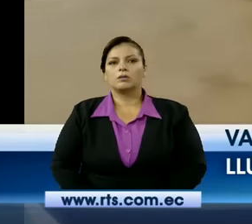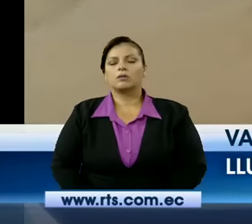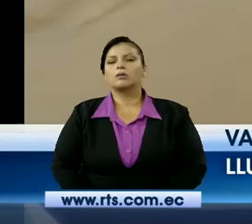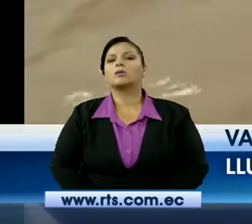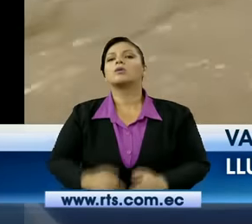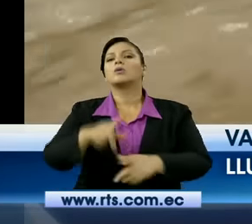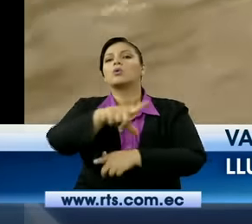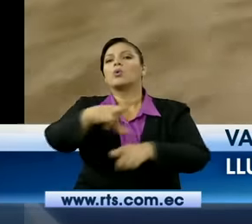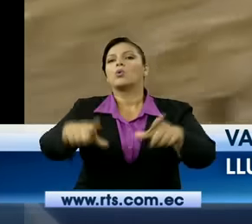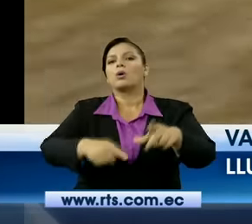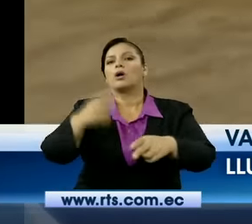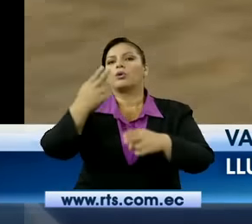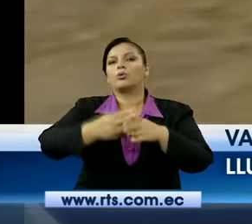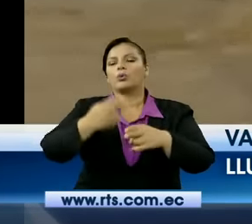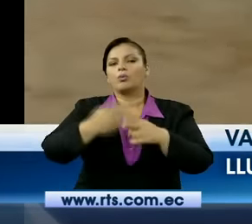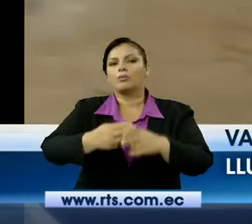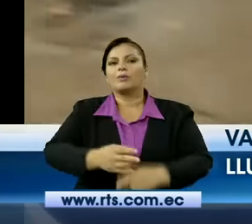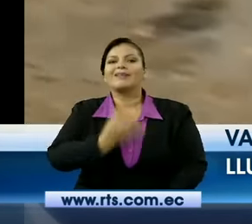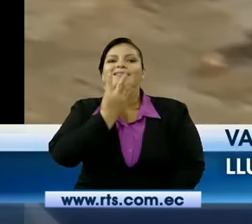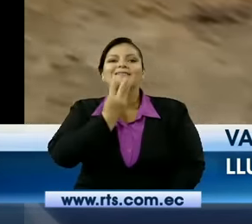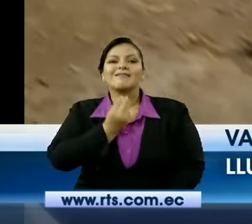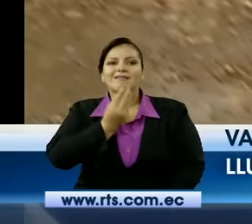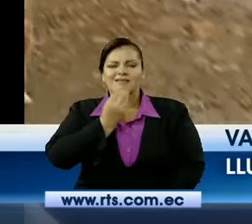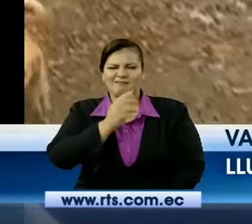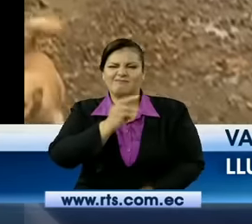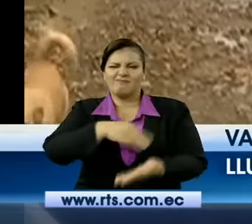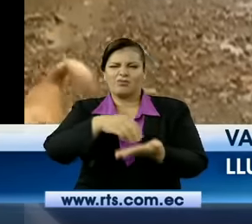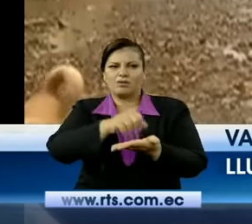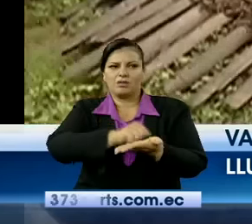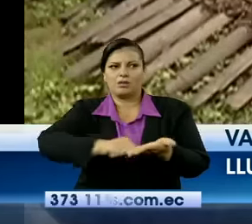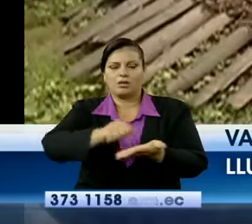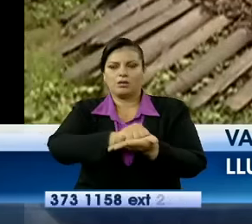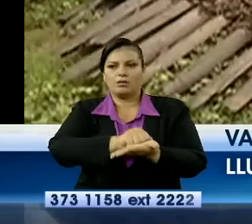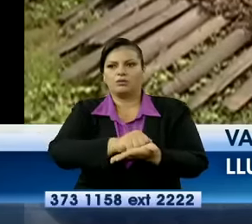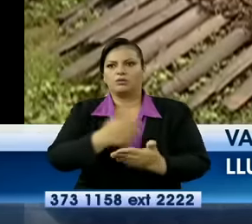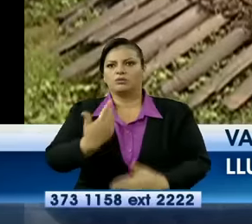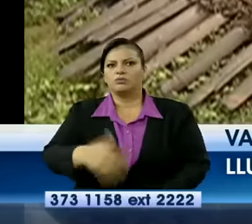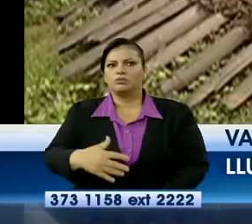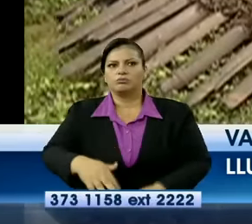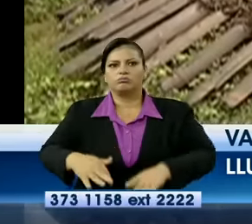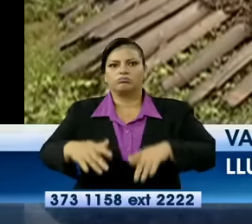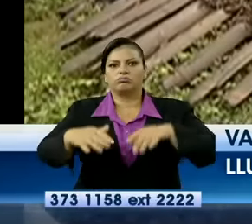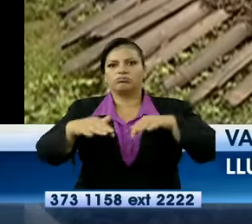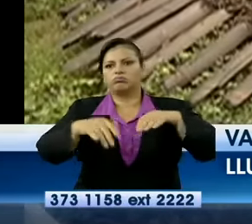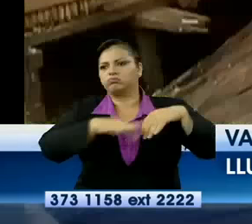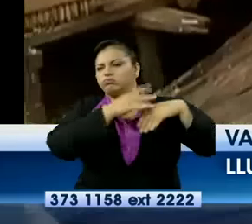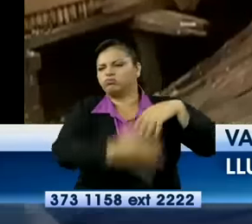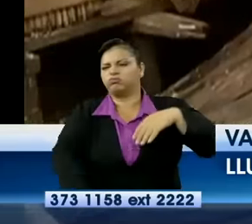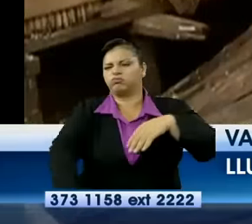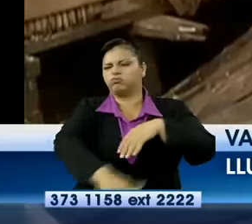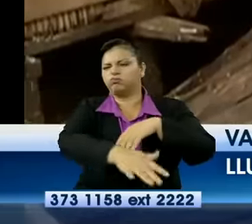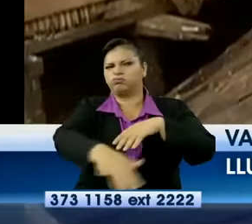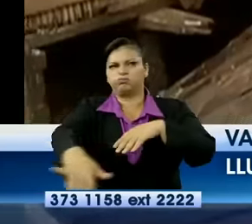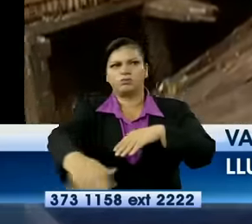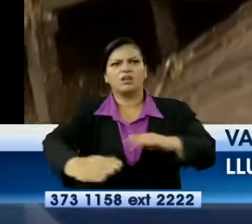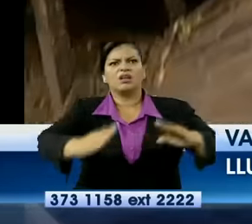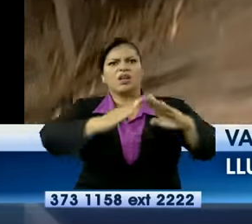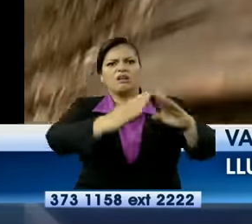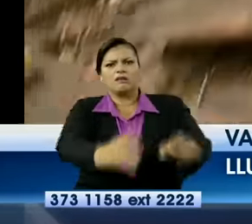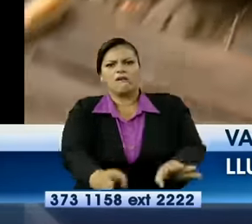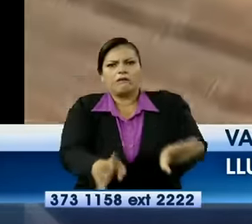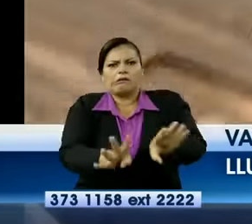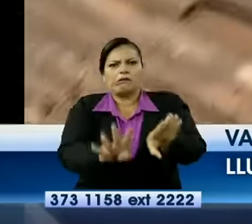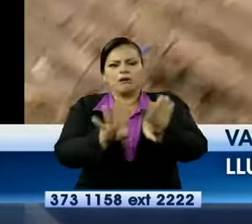Israel de Montesinaí, tienen lo peor. Por ahora el agua correntosa se ha llevado cerramientos de caña.